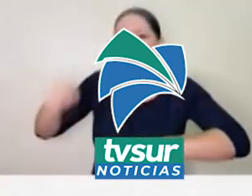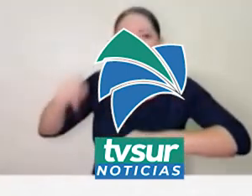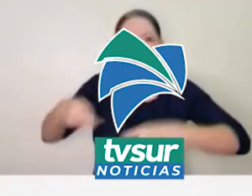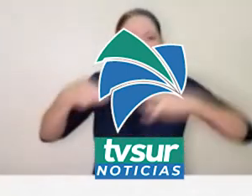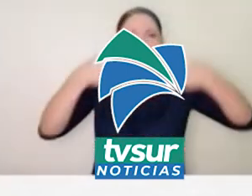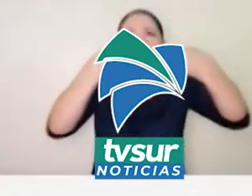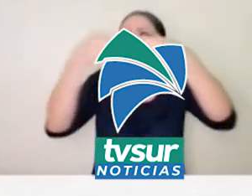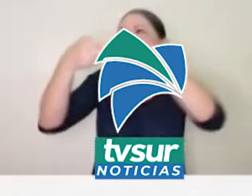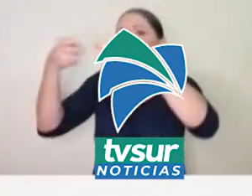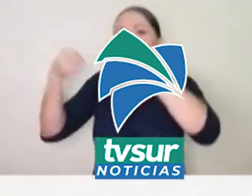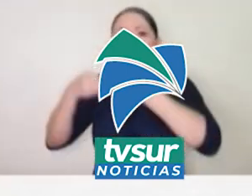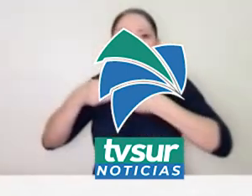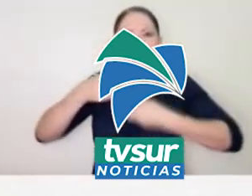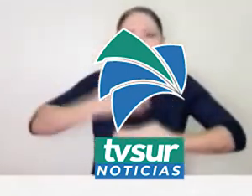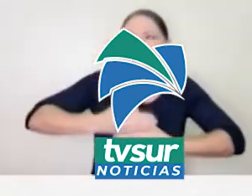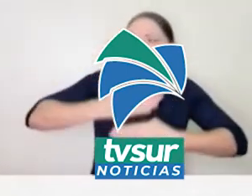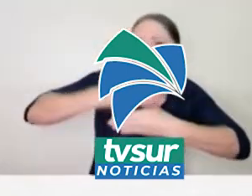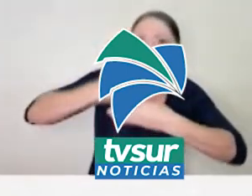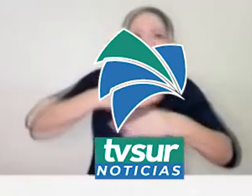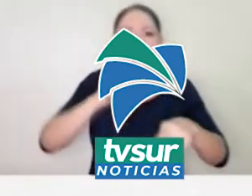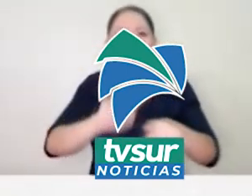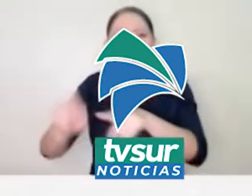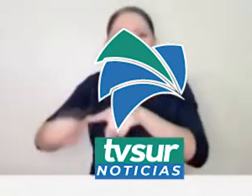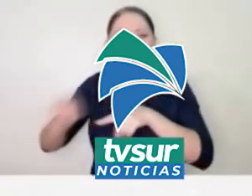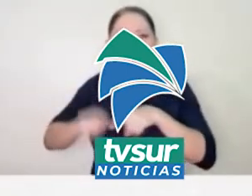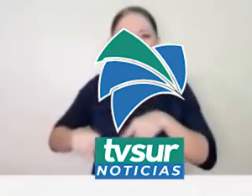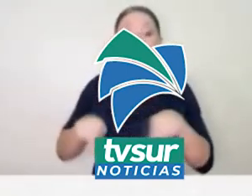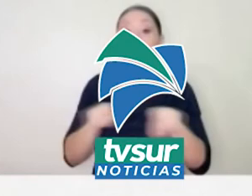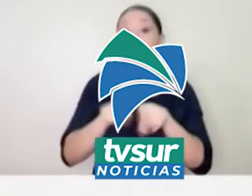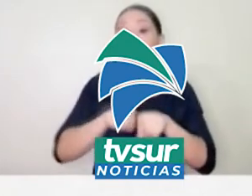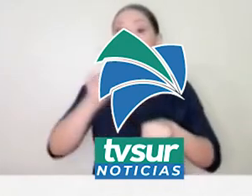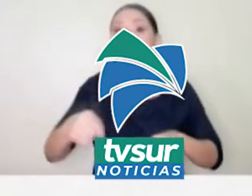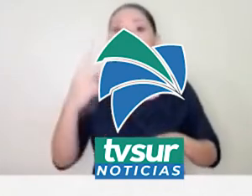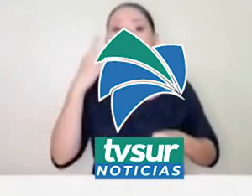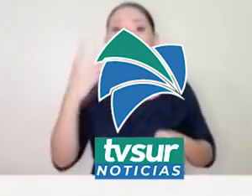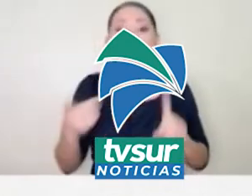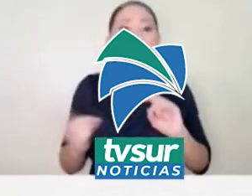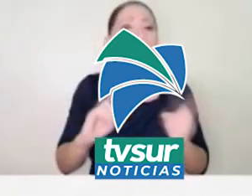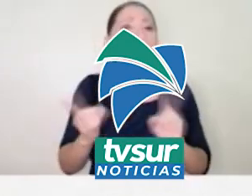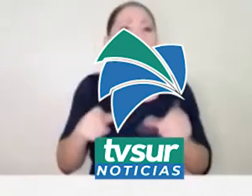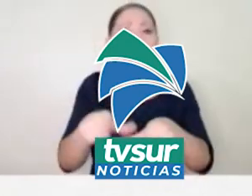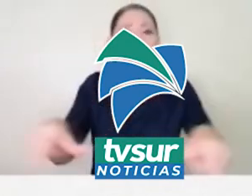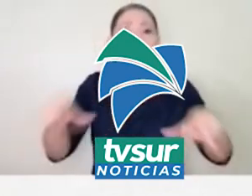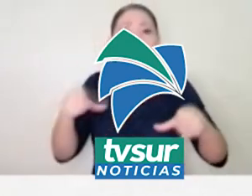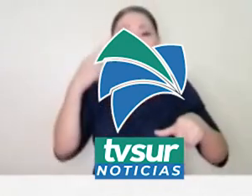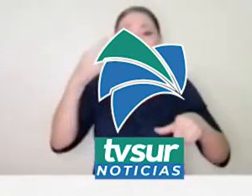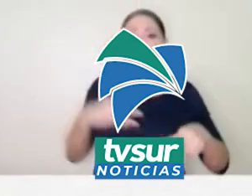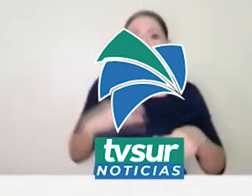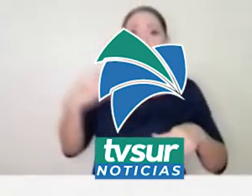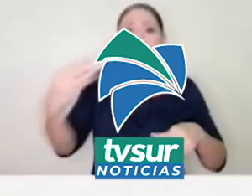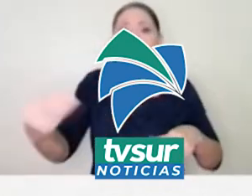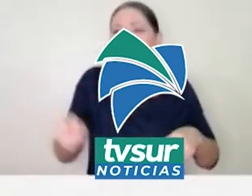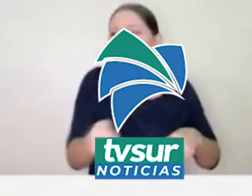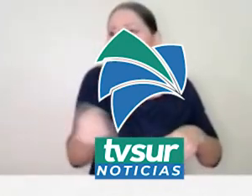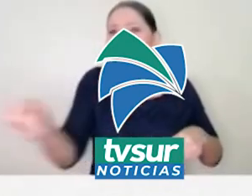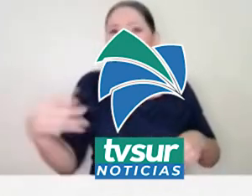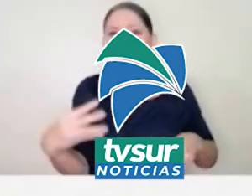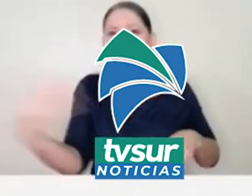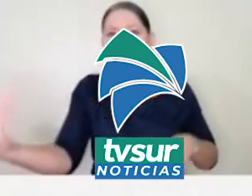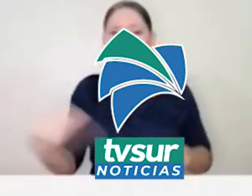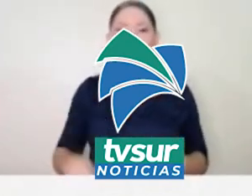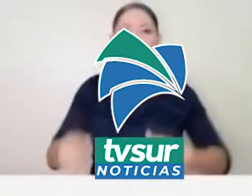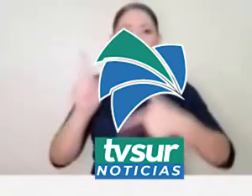en el tercer simulacro nacional de evacuación por sismo, demostrando su interés en la preparación y respuesta ante un evento de este tipo.